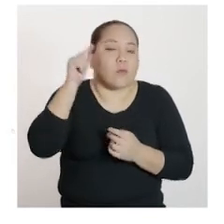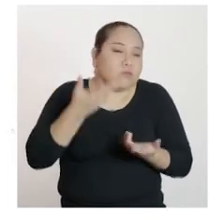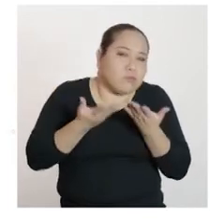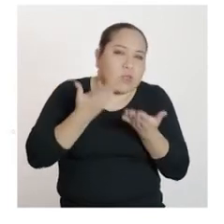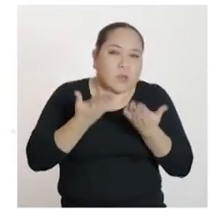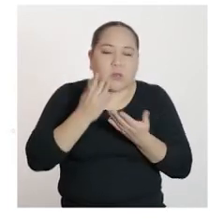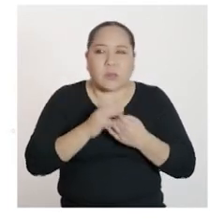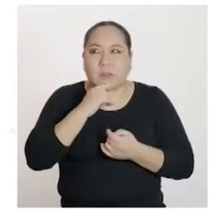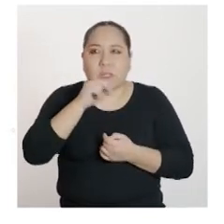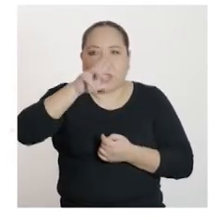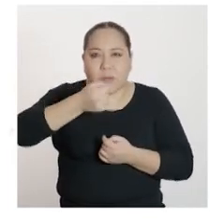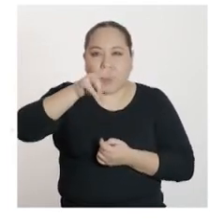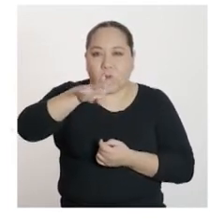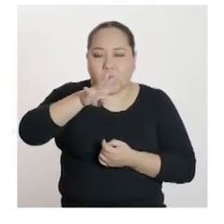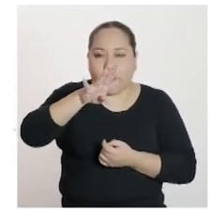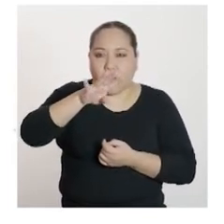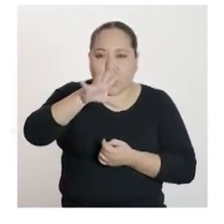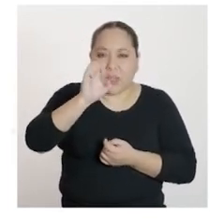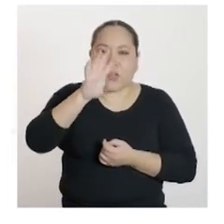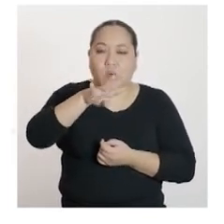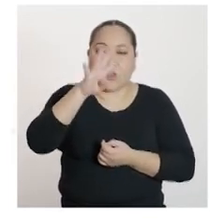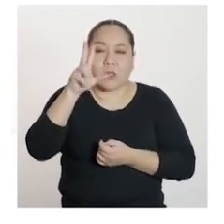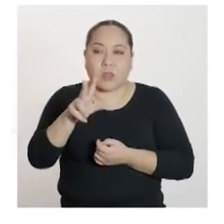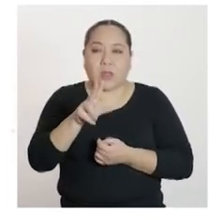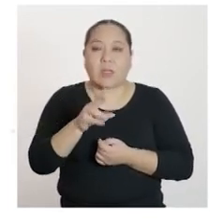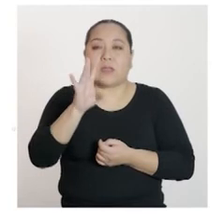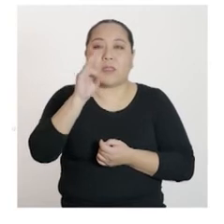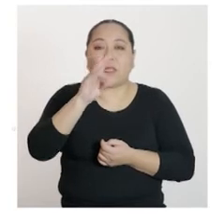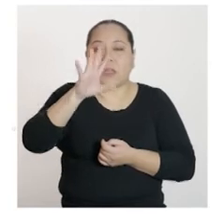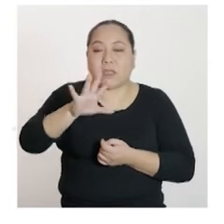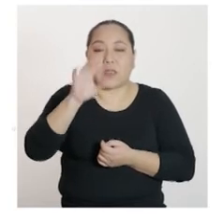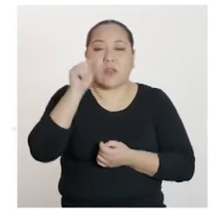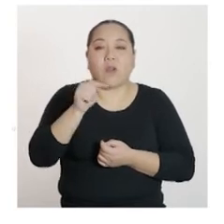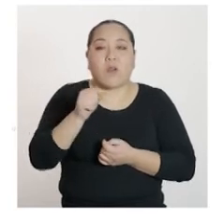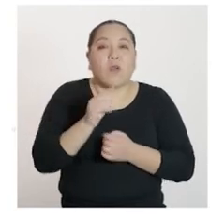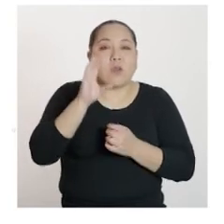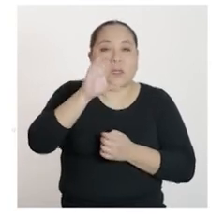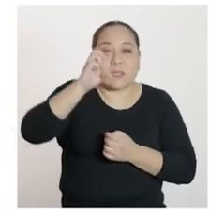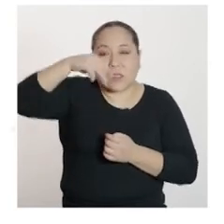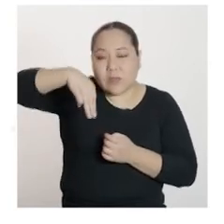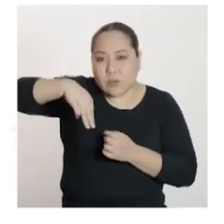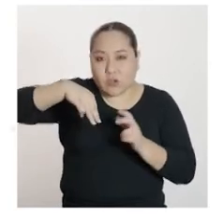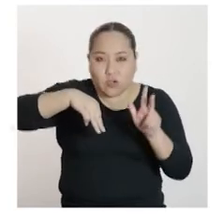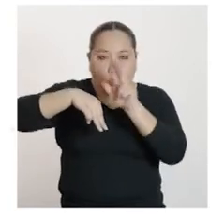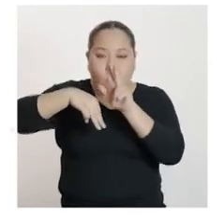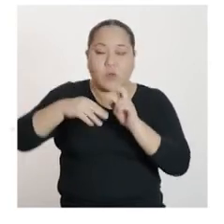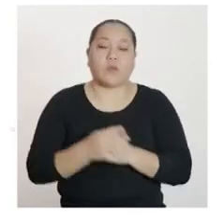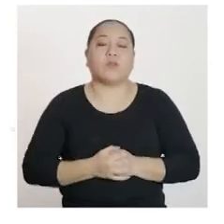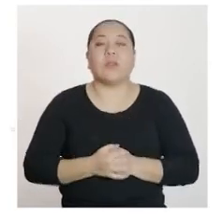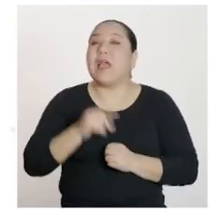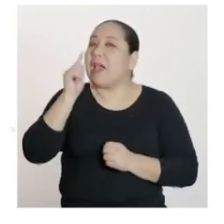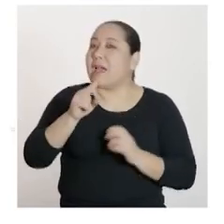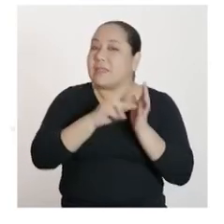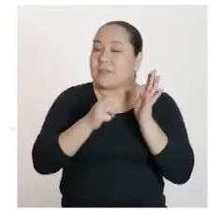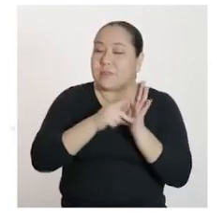,543,75 centímetros cúbicos. Por lo tanto, la